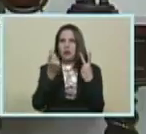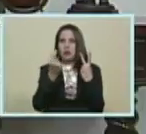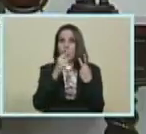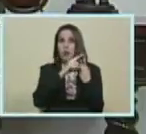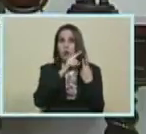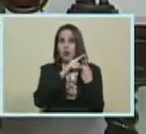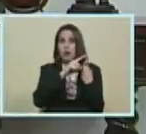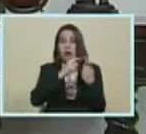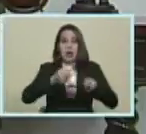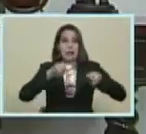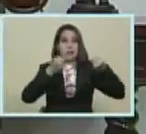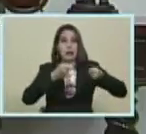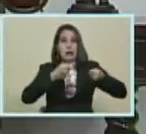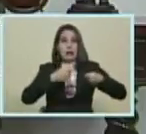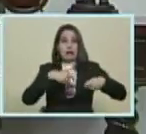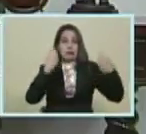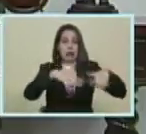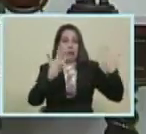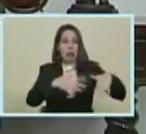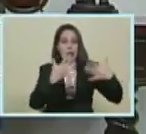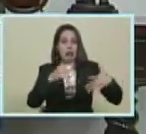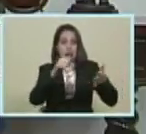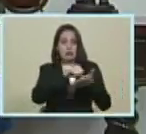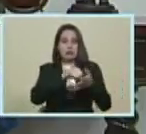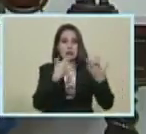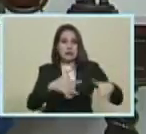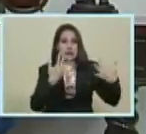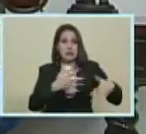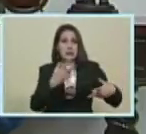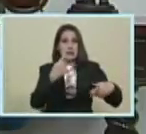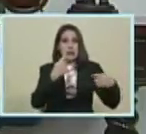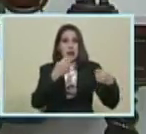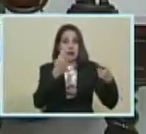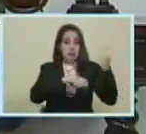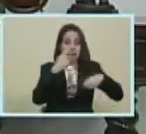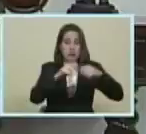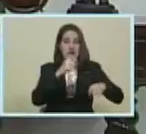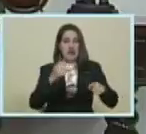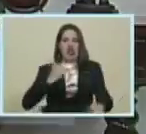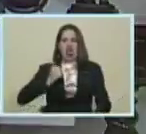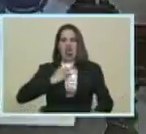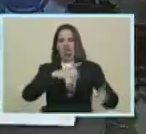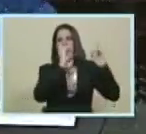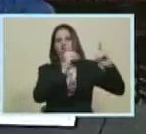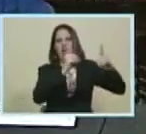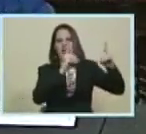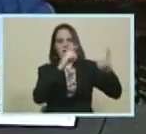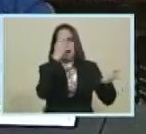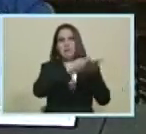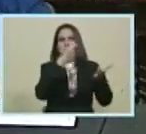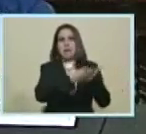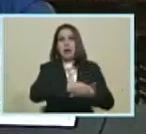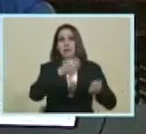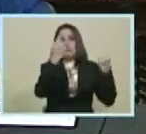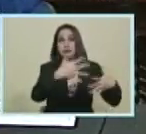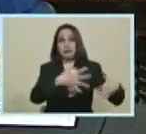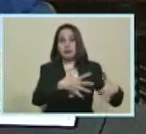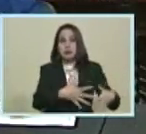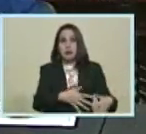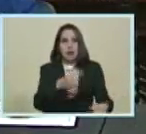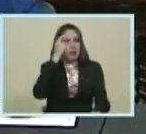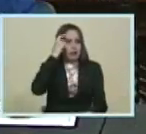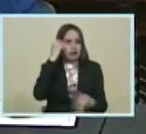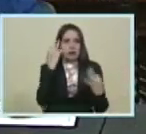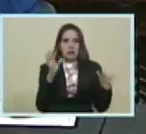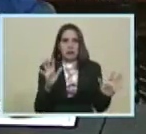Es el mercado Bachaquero Capitalista Que fija El precio Que le da la gana A la hora Que le da la gana El día Que le da la